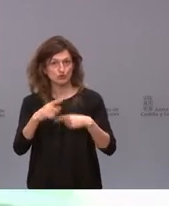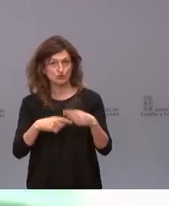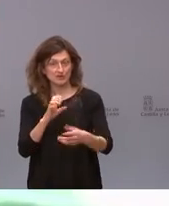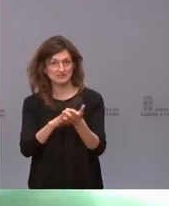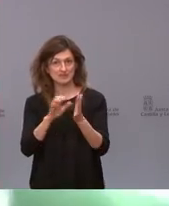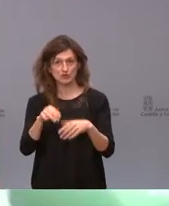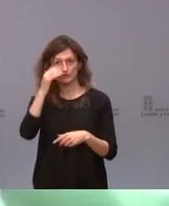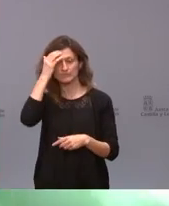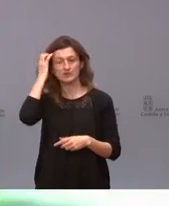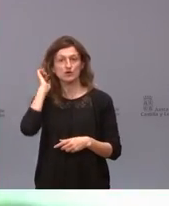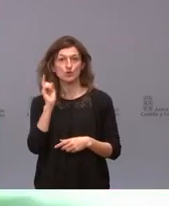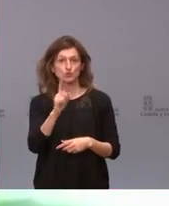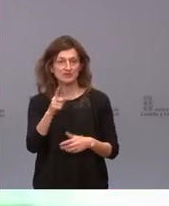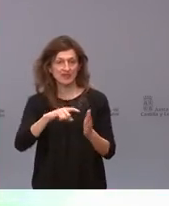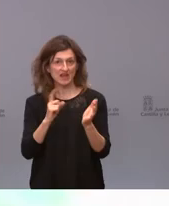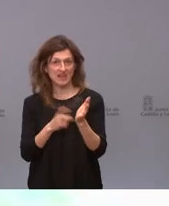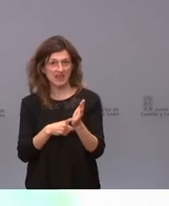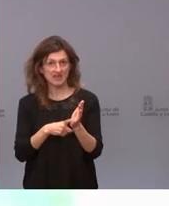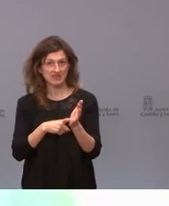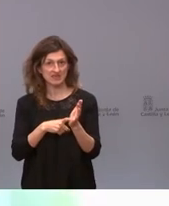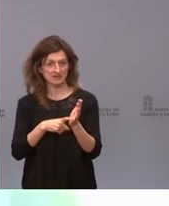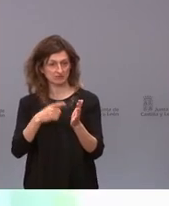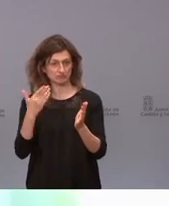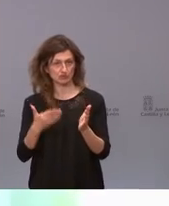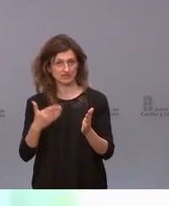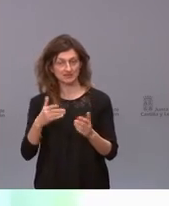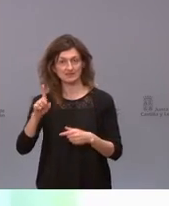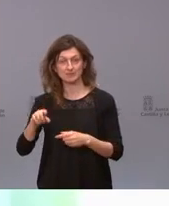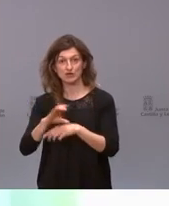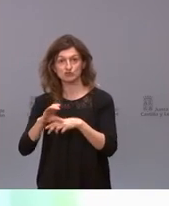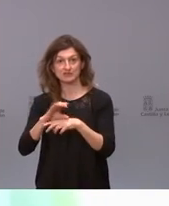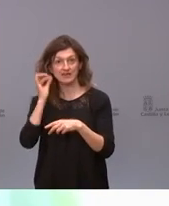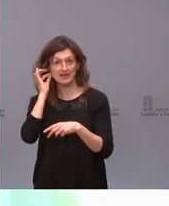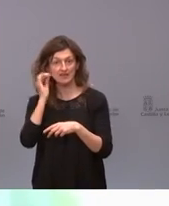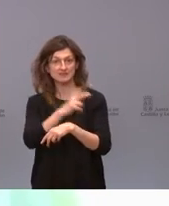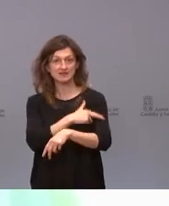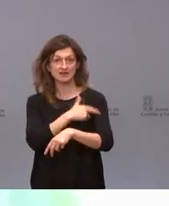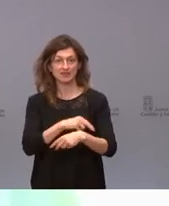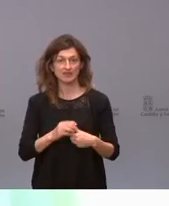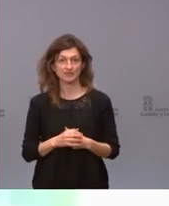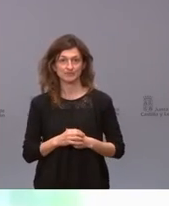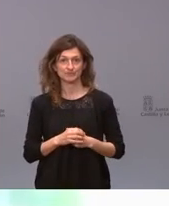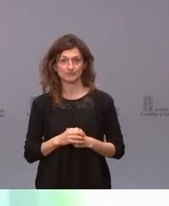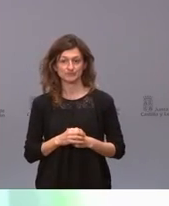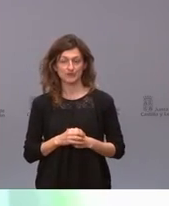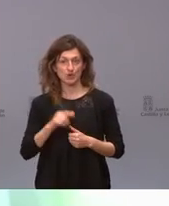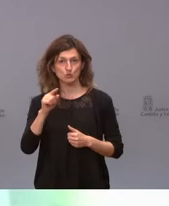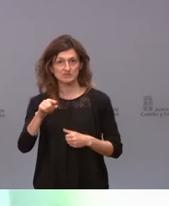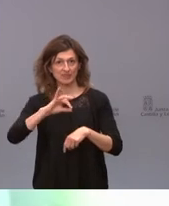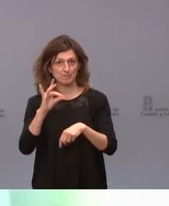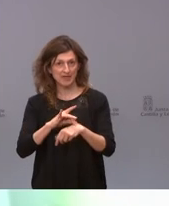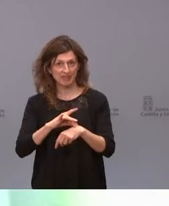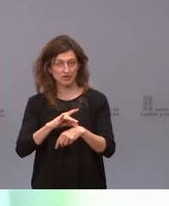de sus de sus leyes estrella y para la consejera de Sanidad ¿cuál cree usted como médico